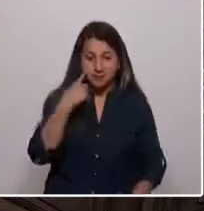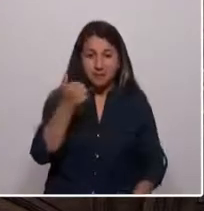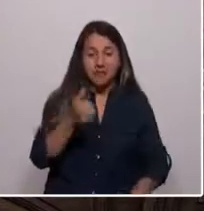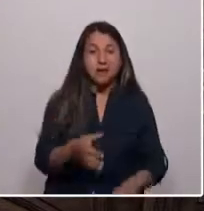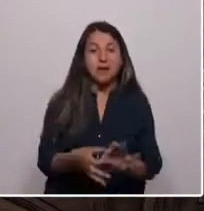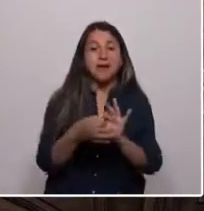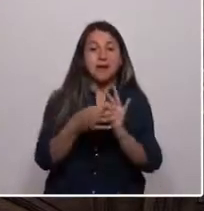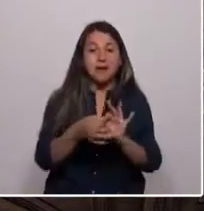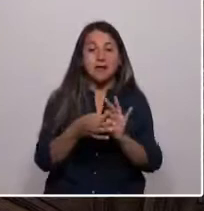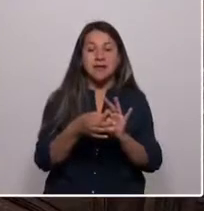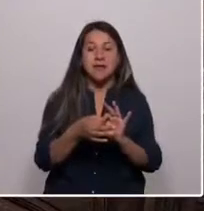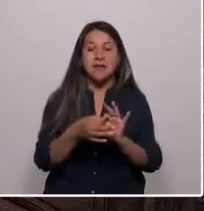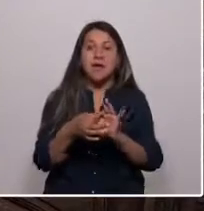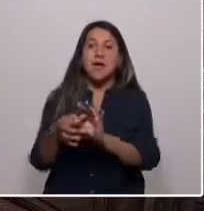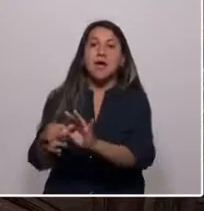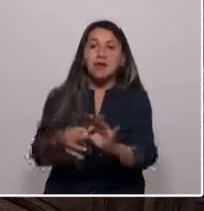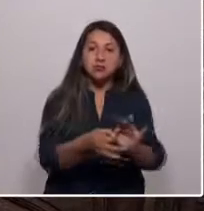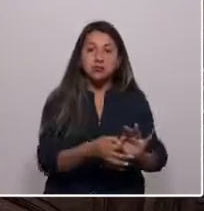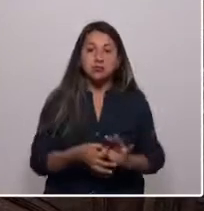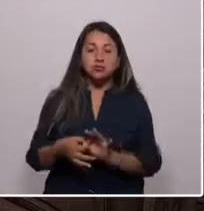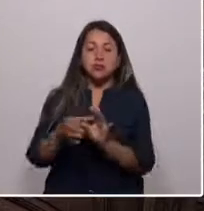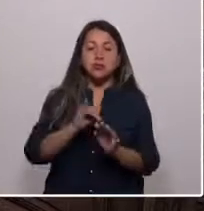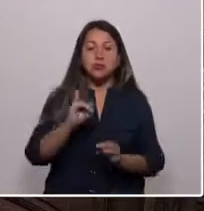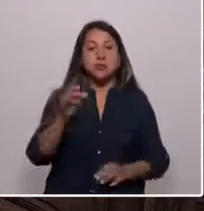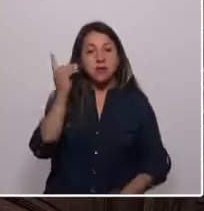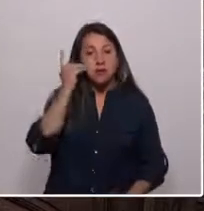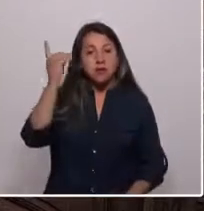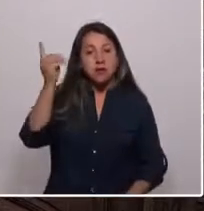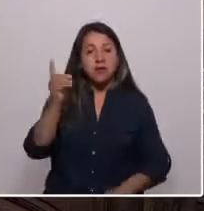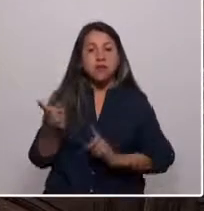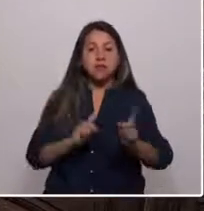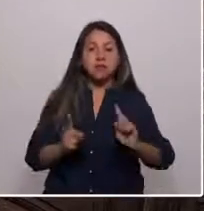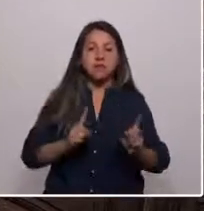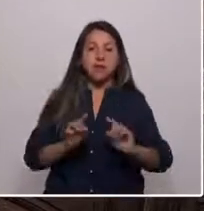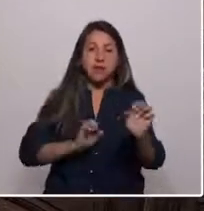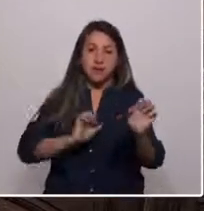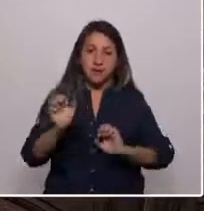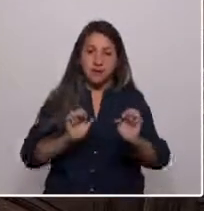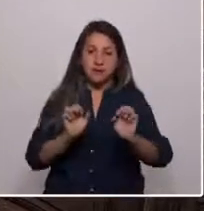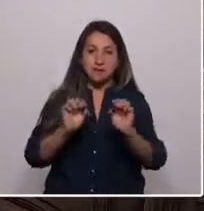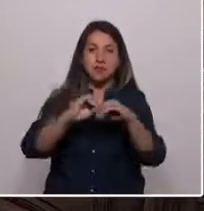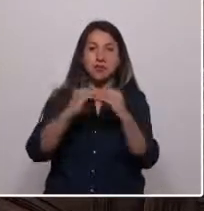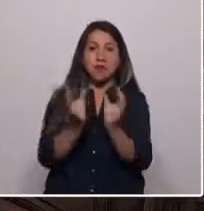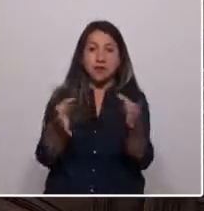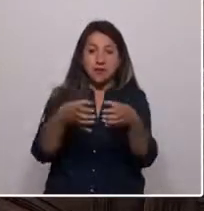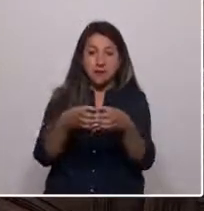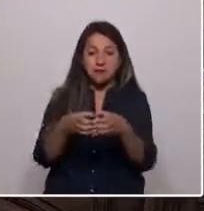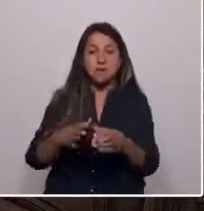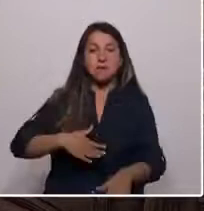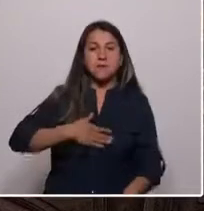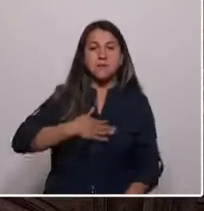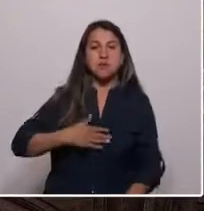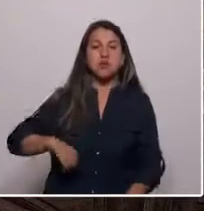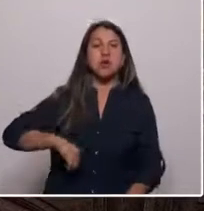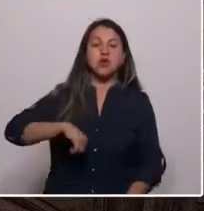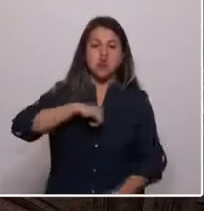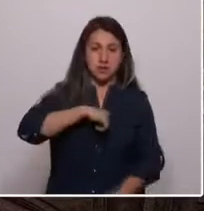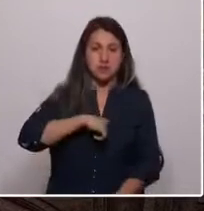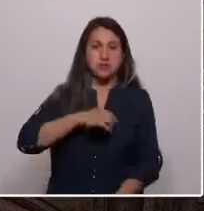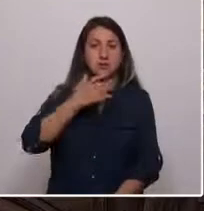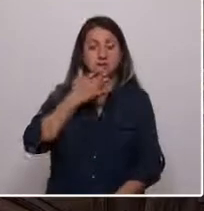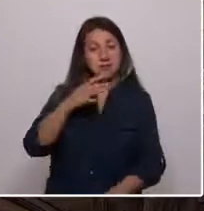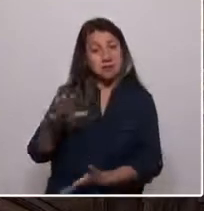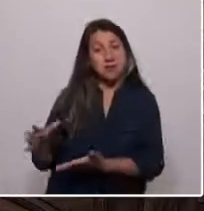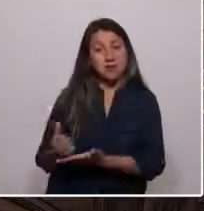a la asociatividad. Y luego un diplomado en dirección y gestión de empresas cooperativas, de lo cual me siento muy orgullosa, pues se logró,